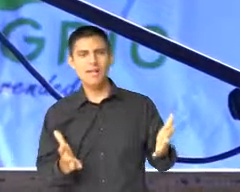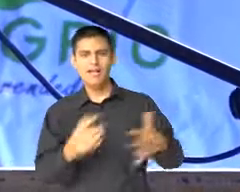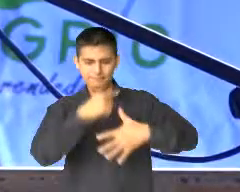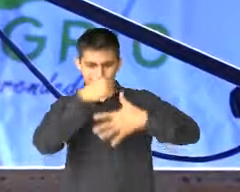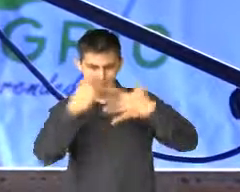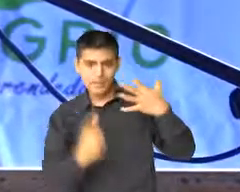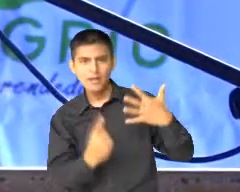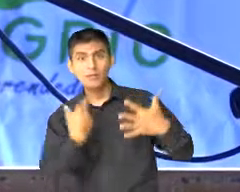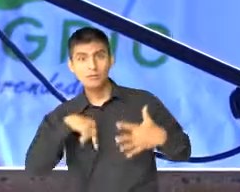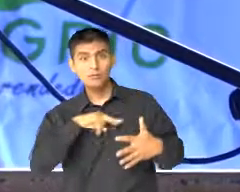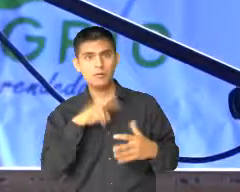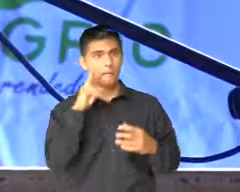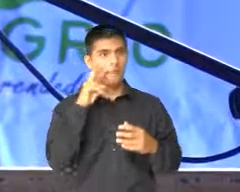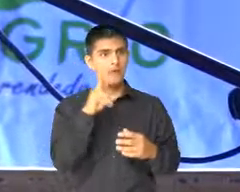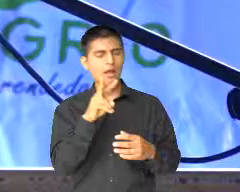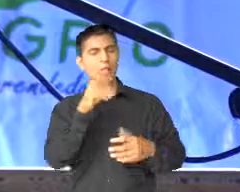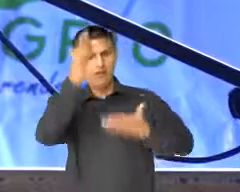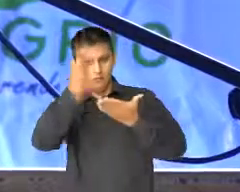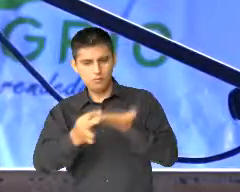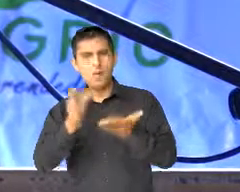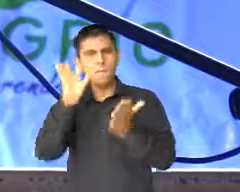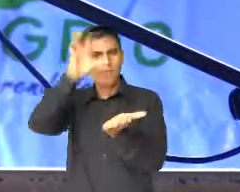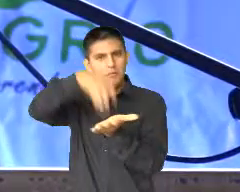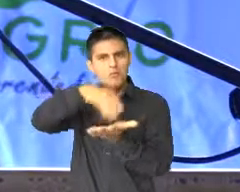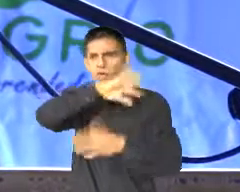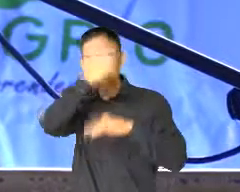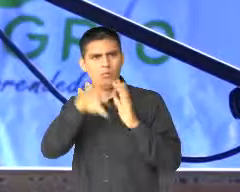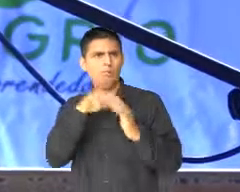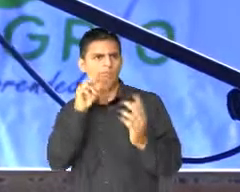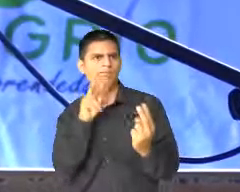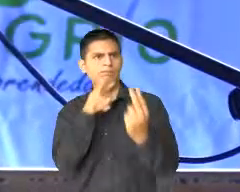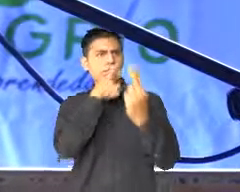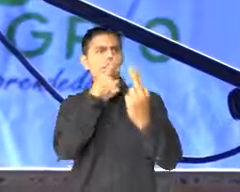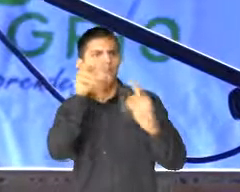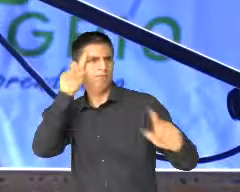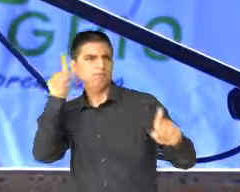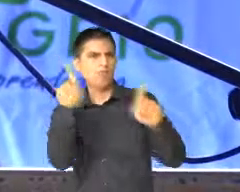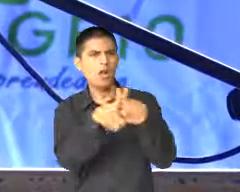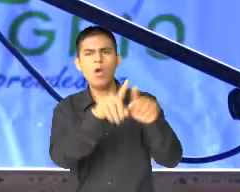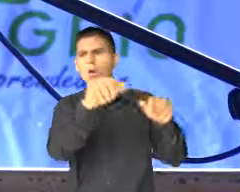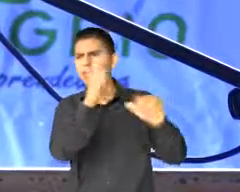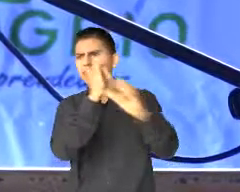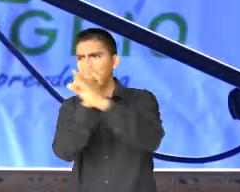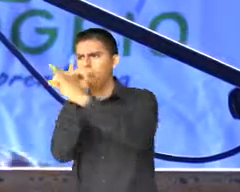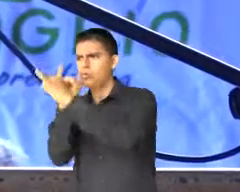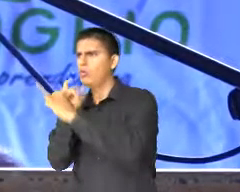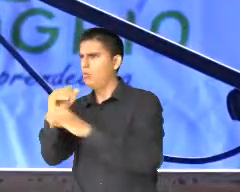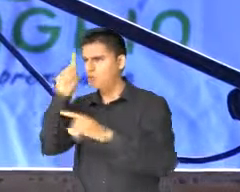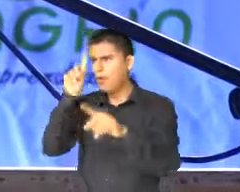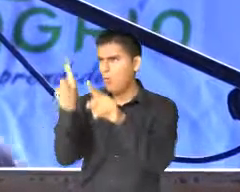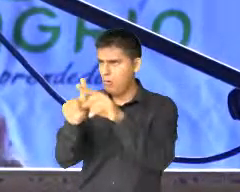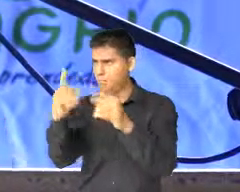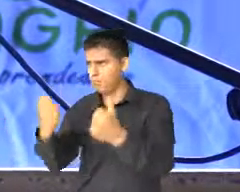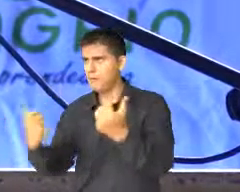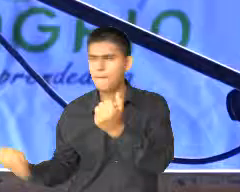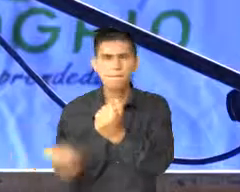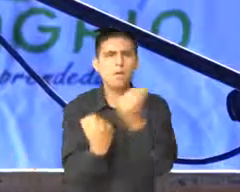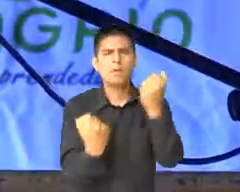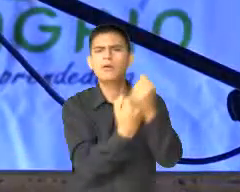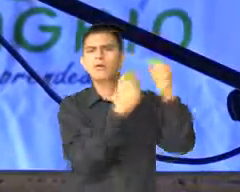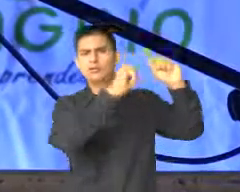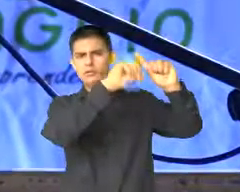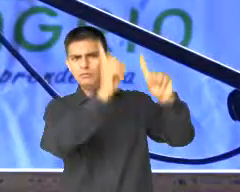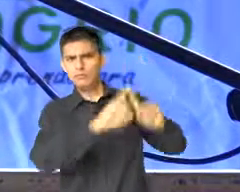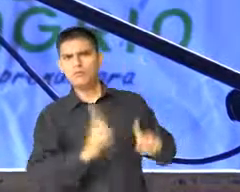tanto, tenemos que nuestro cantón y provincia visibilizar y tenemos muchas instituciones que estamos comprometidos en trabajar